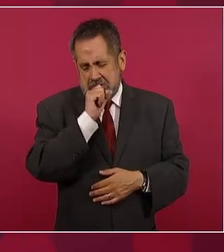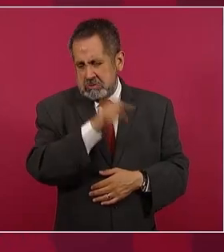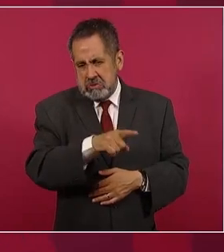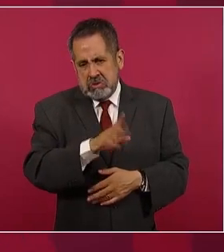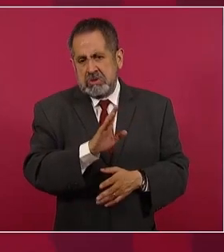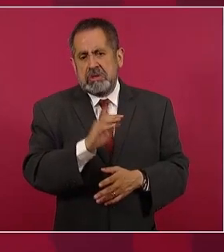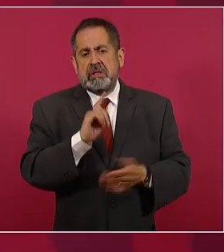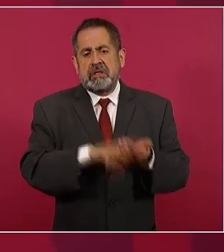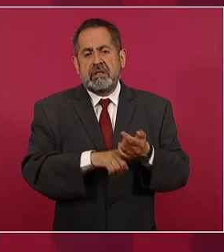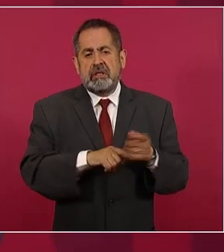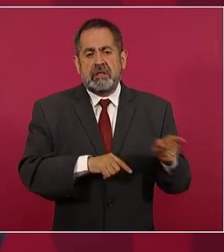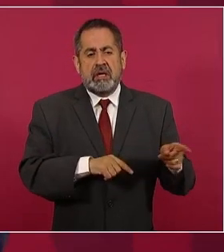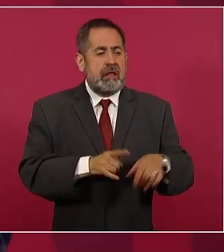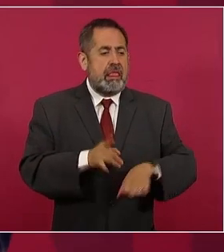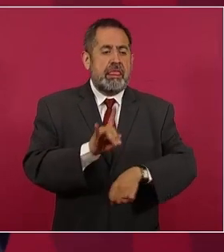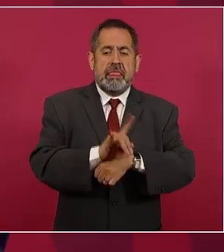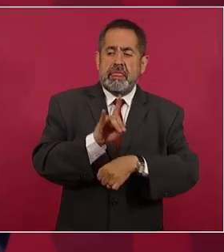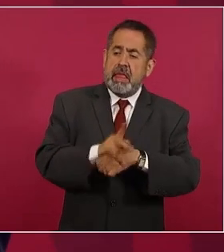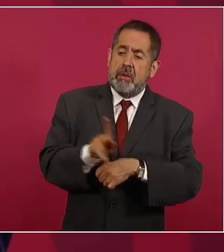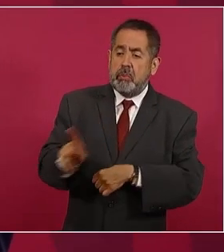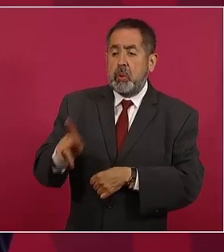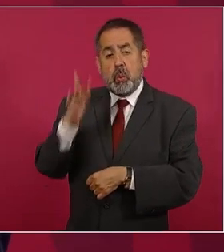era el de la simulación.